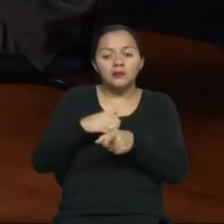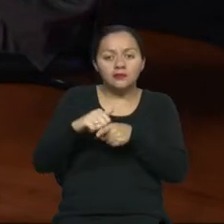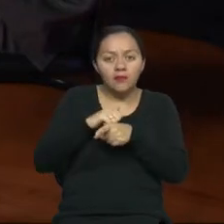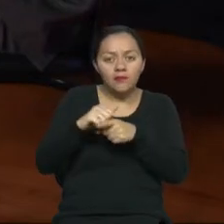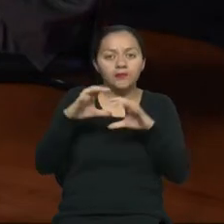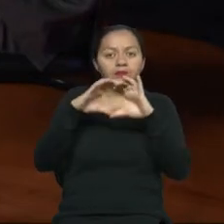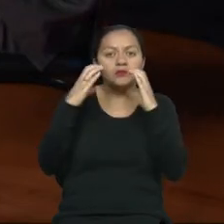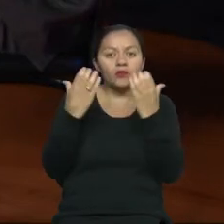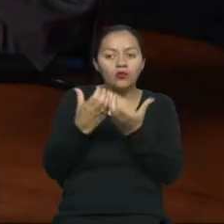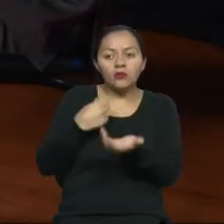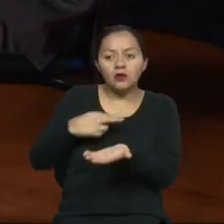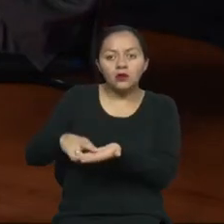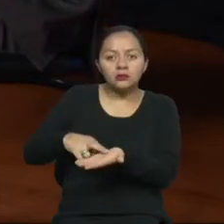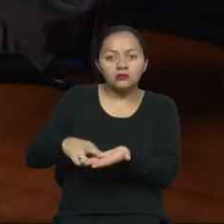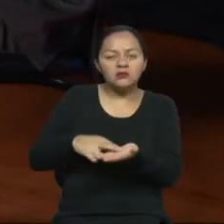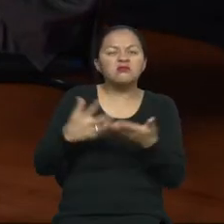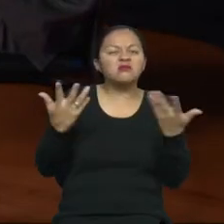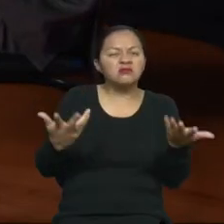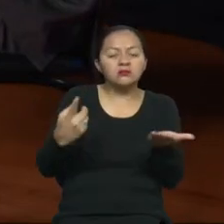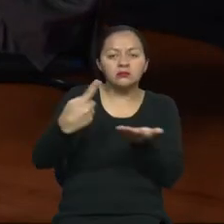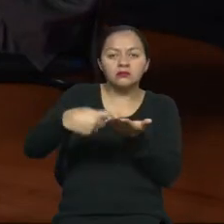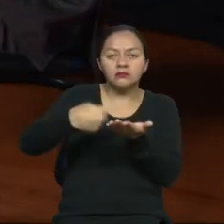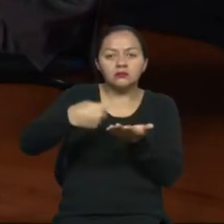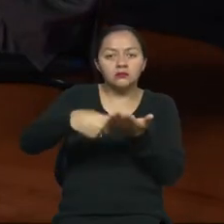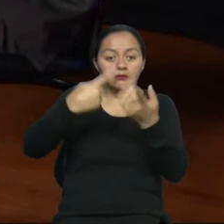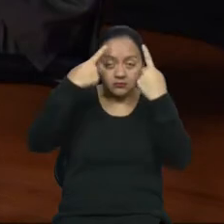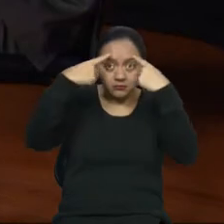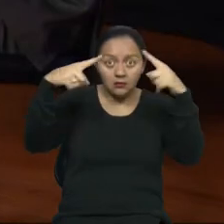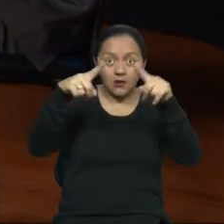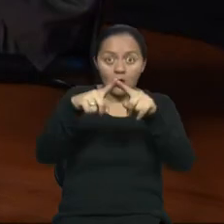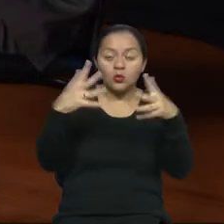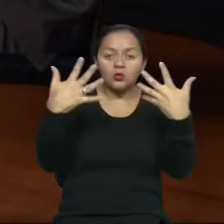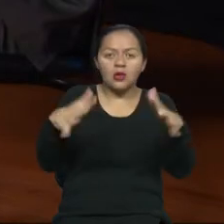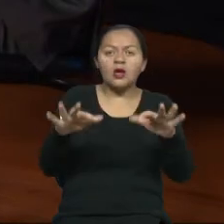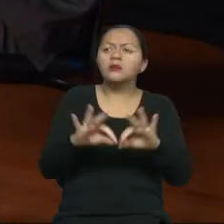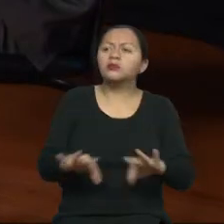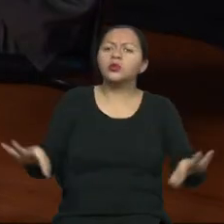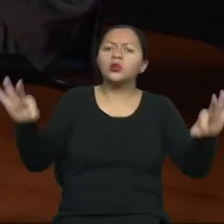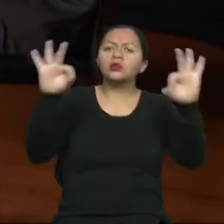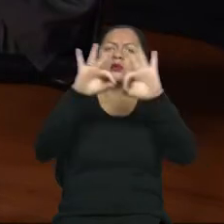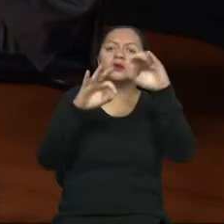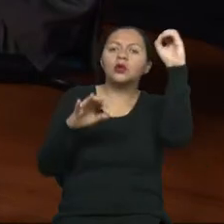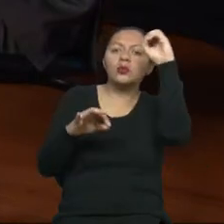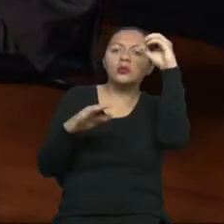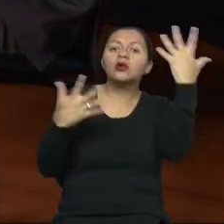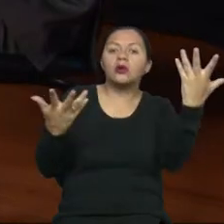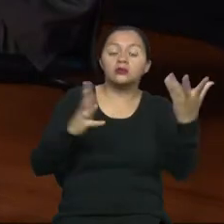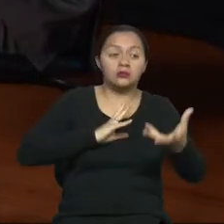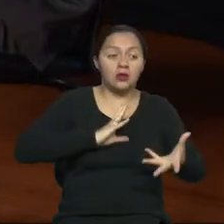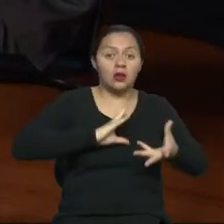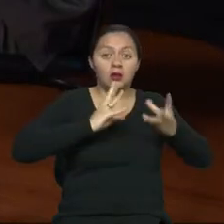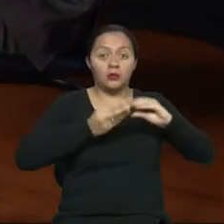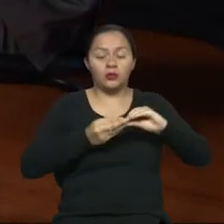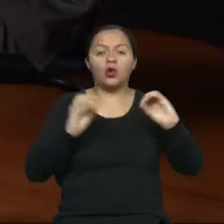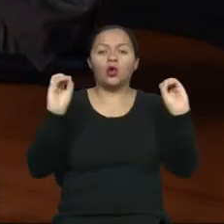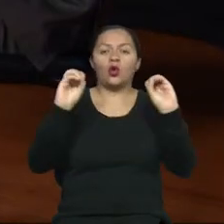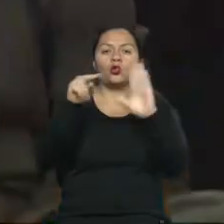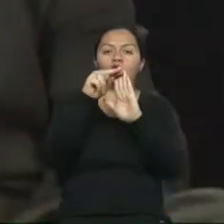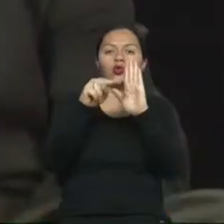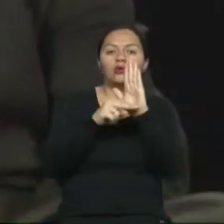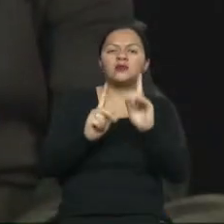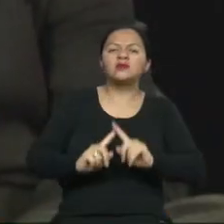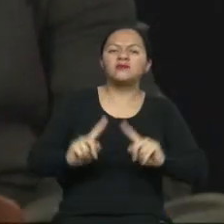los comités donde se reúnen, donde deliberan y se ponen de acuerdo, ¿cuál es la importancia de criterios para adaptar o para crear nuevas normas?